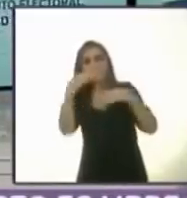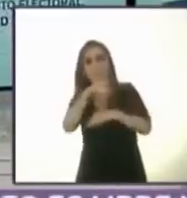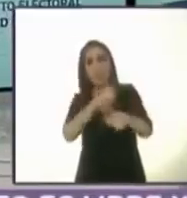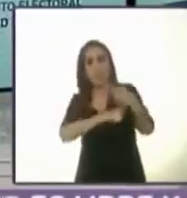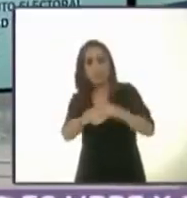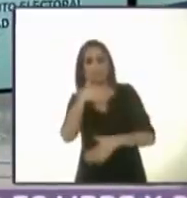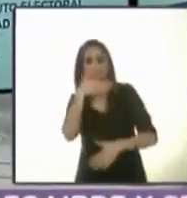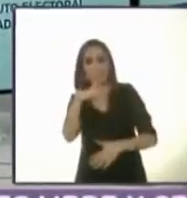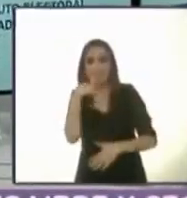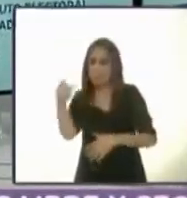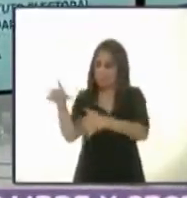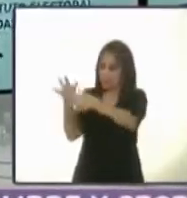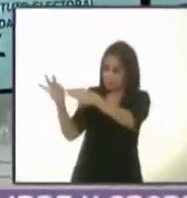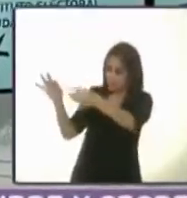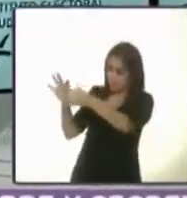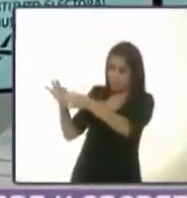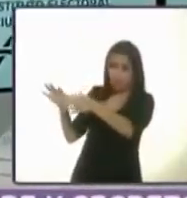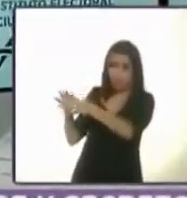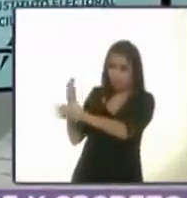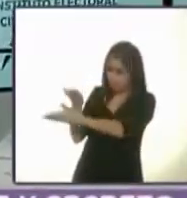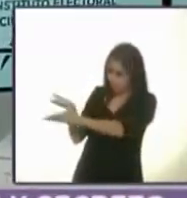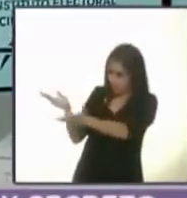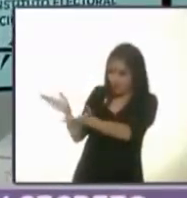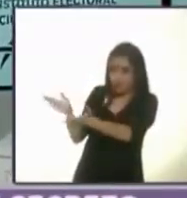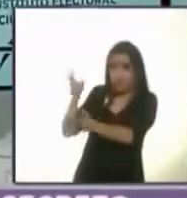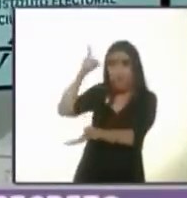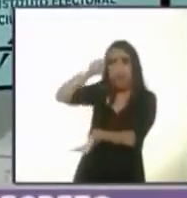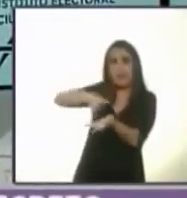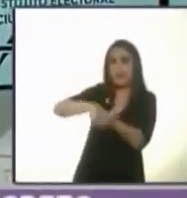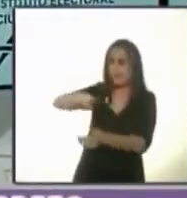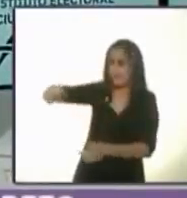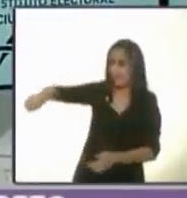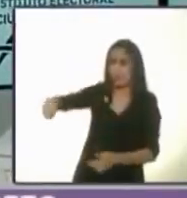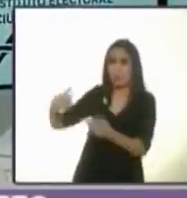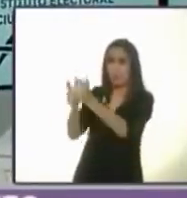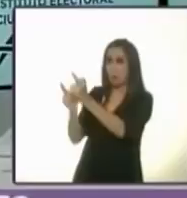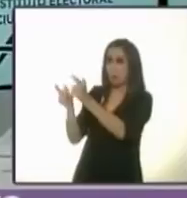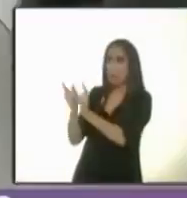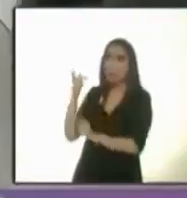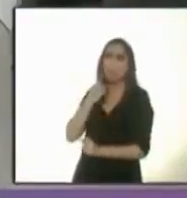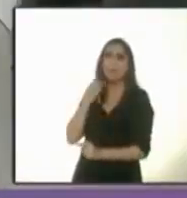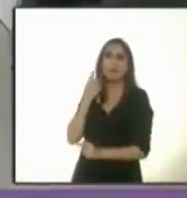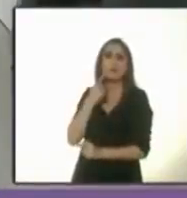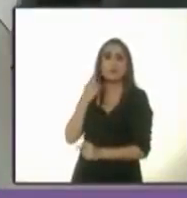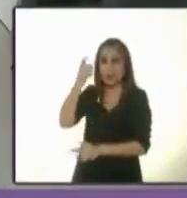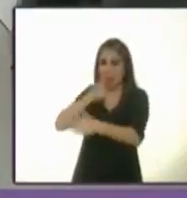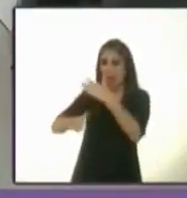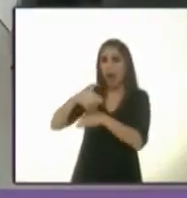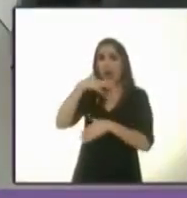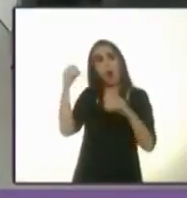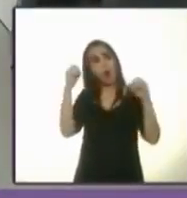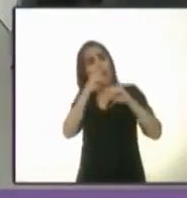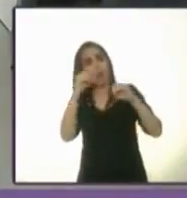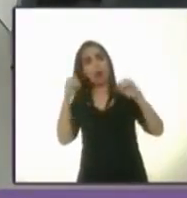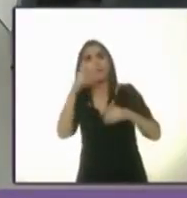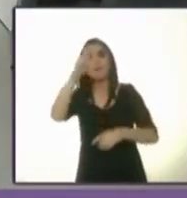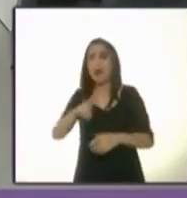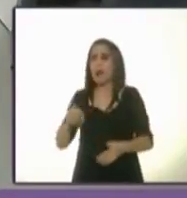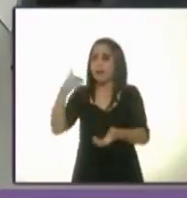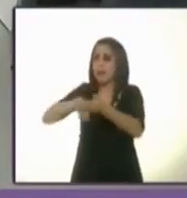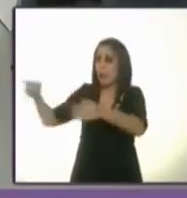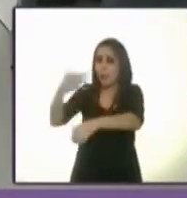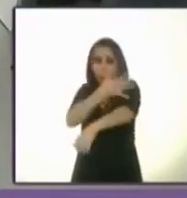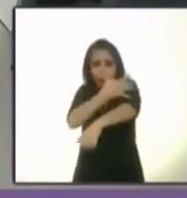aquí, los presentes, que en sus partidos no hay corrupción si ni siquiera hay transparencia de sus recursos públicos.